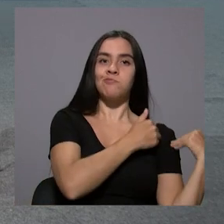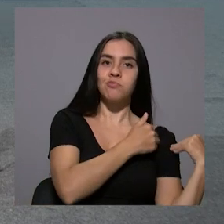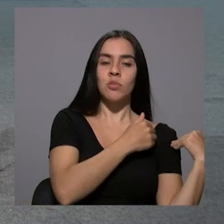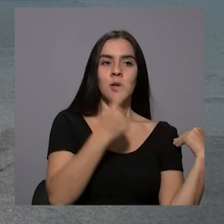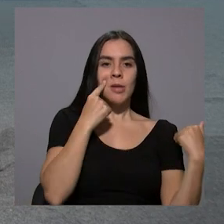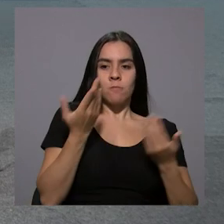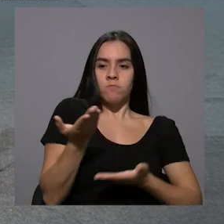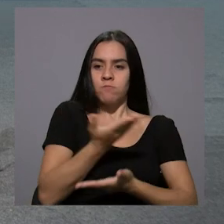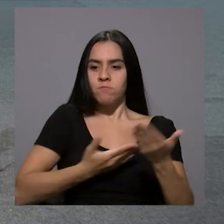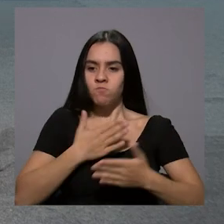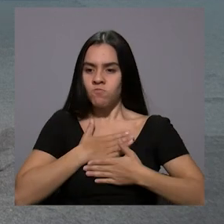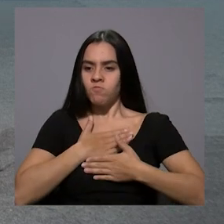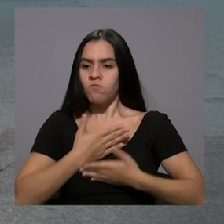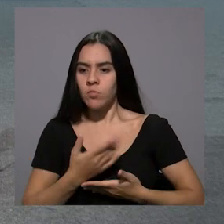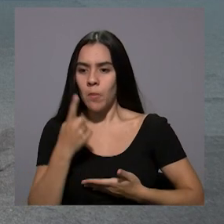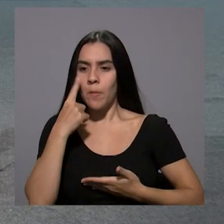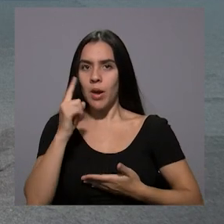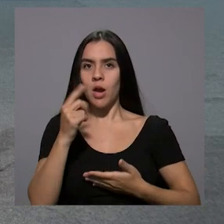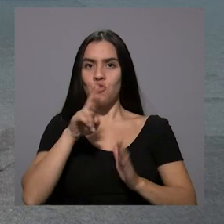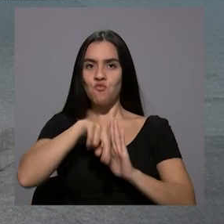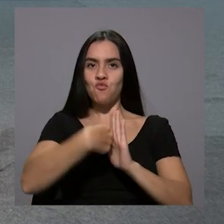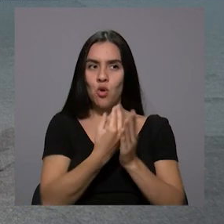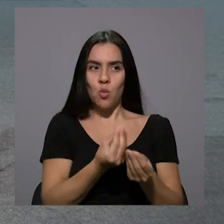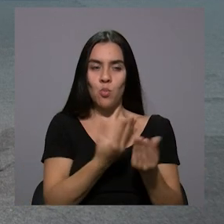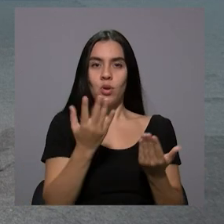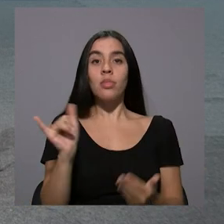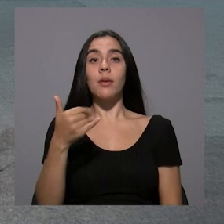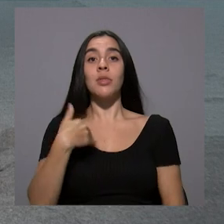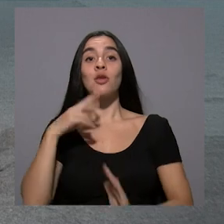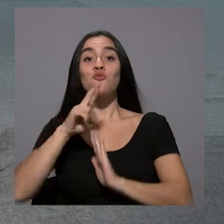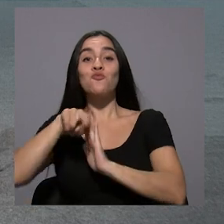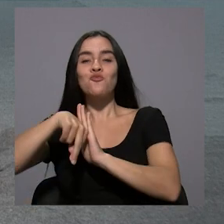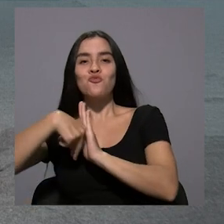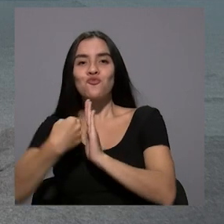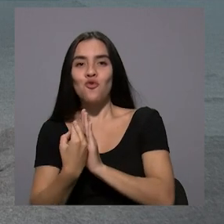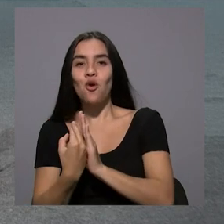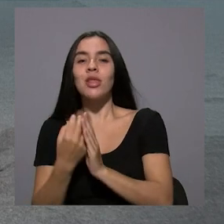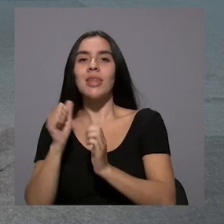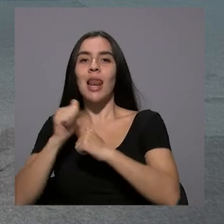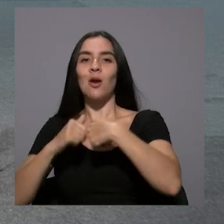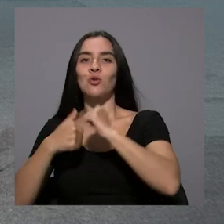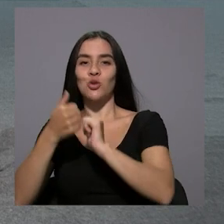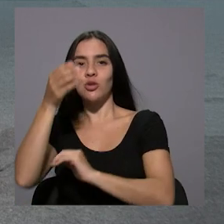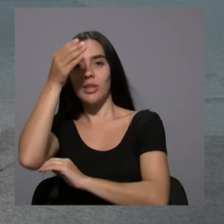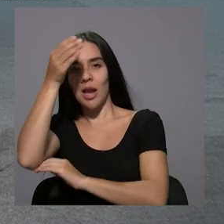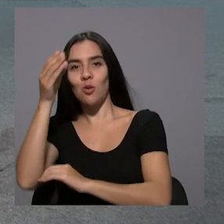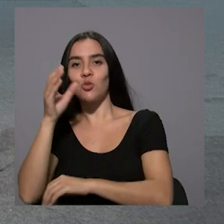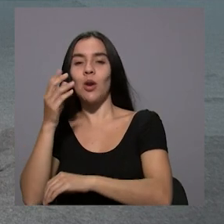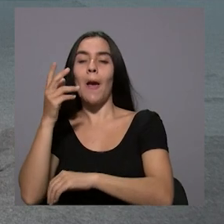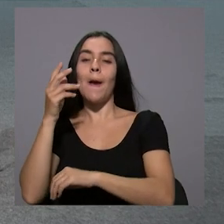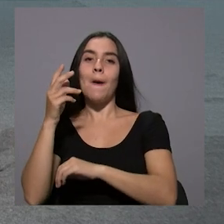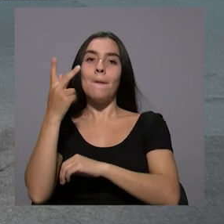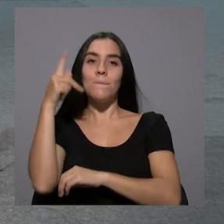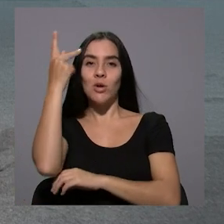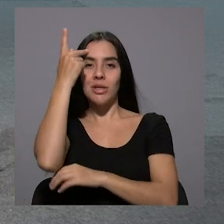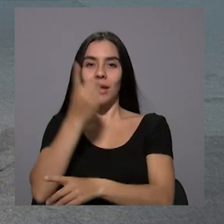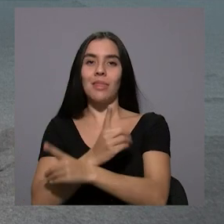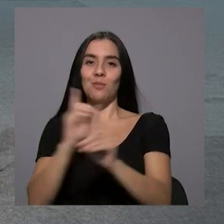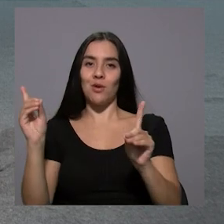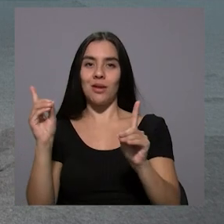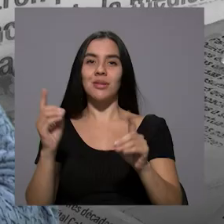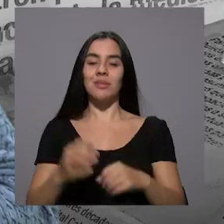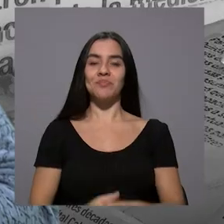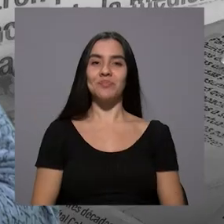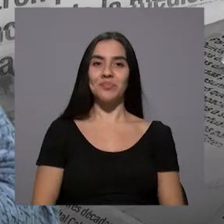la cara y disponerse a ejercer un rol público, también tienen un rol importantísimo en la construcción de nuestra cultura político-democrática.